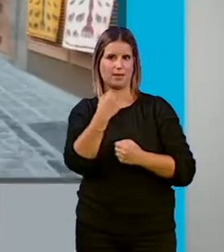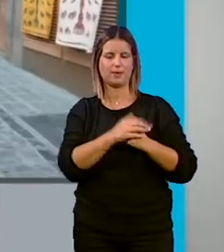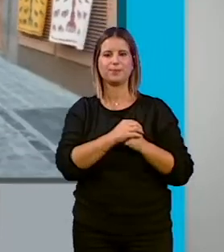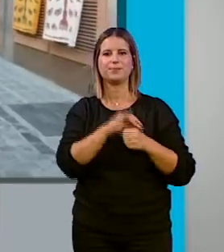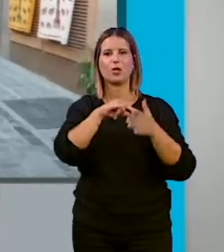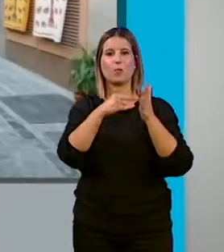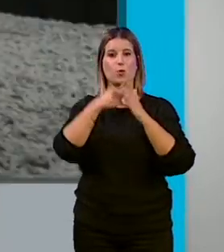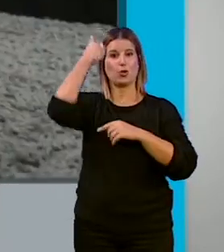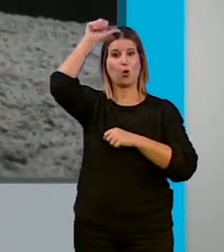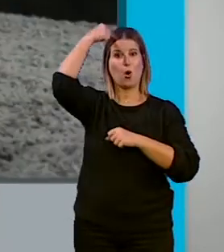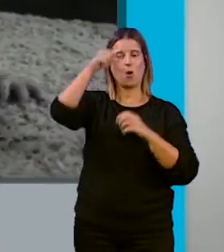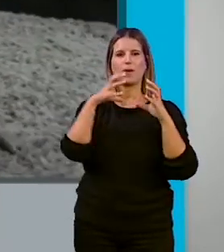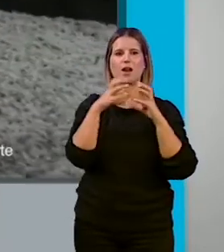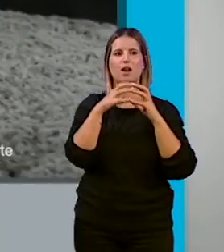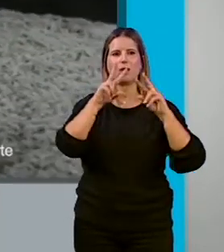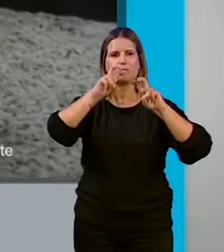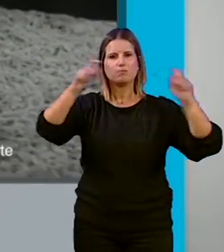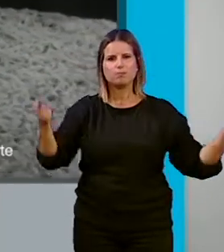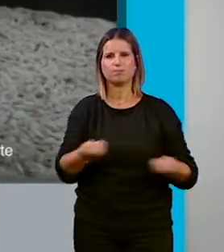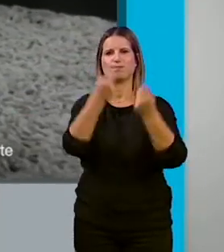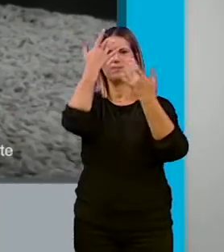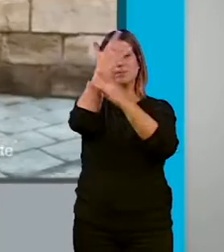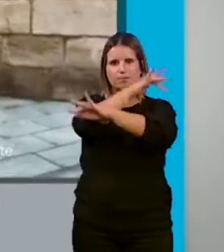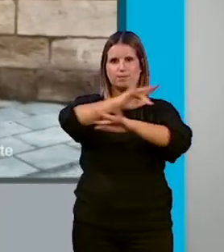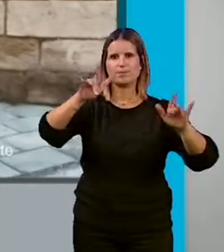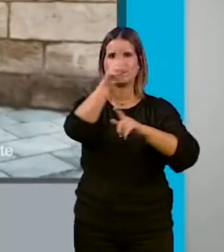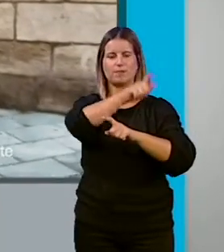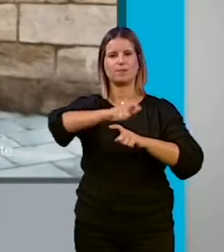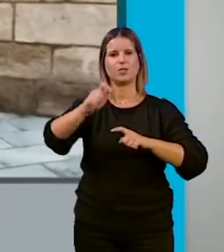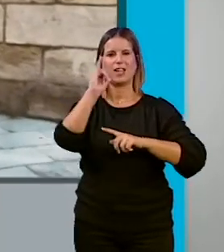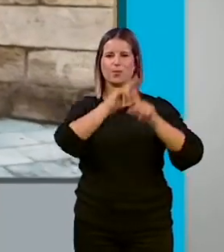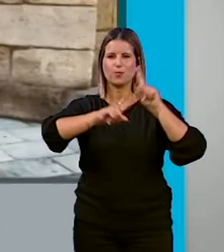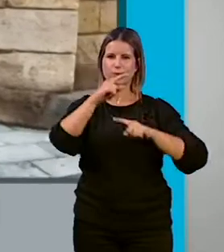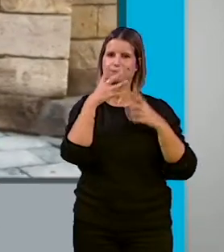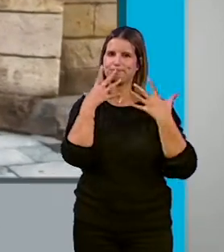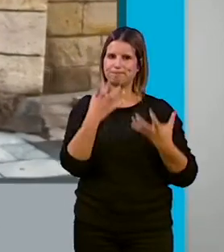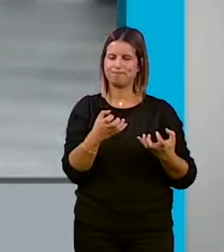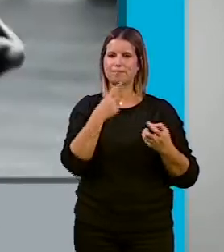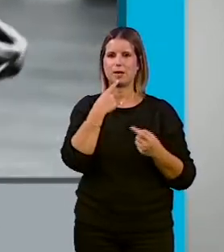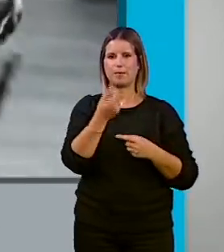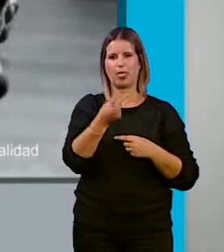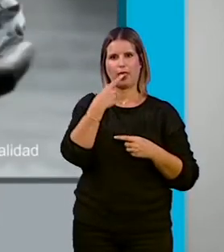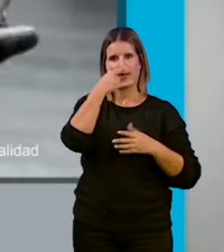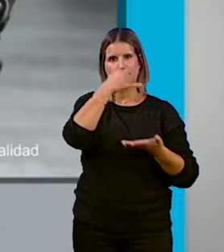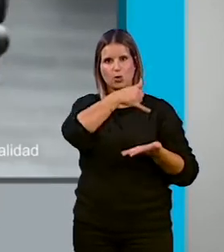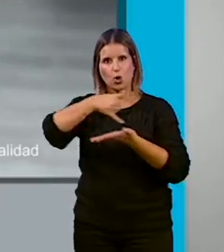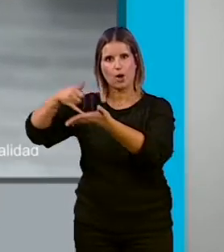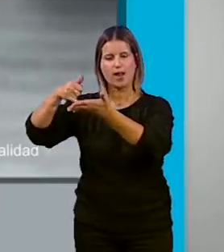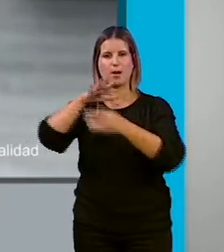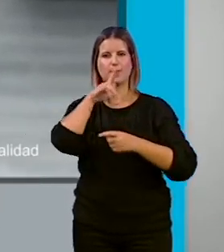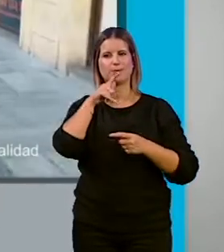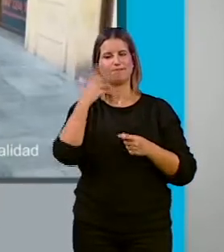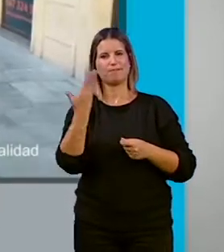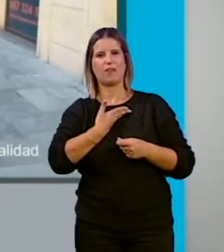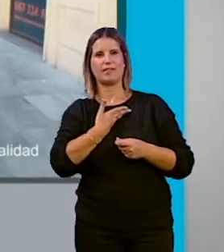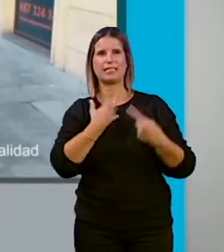Proyecto Hombre Granada se dirige en una nueva campaña de sensibilización a las personas con un problema serio de adicción a la cocaína, pero que no ha llegado a deteriorar gravemente